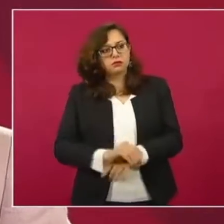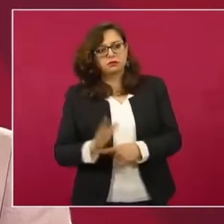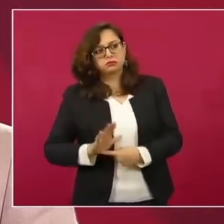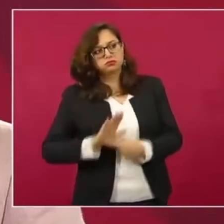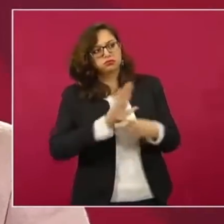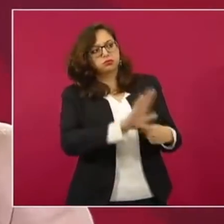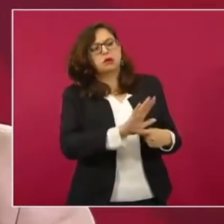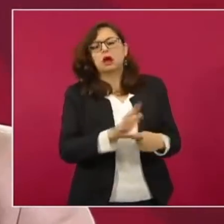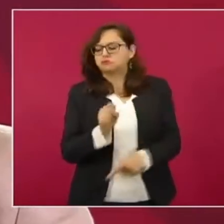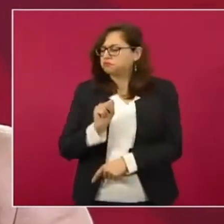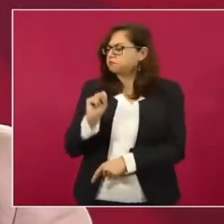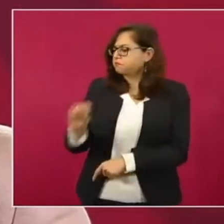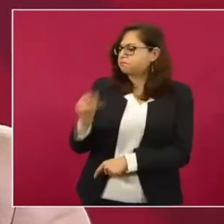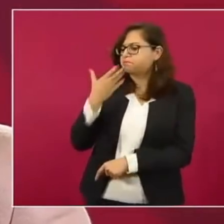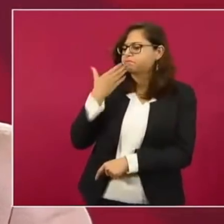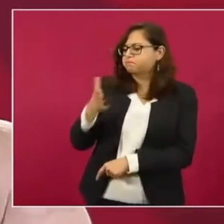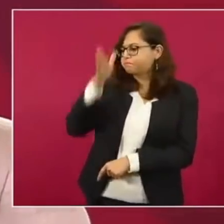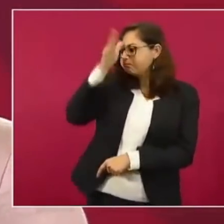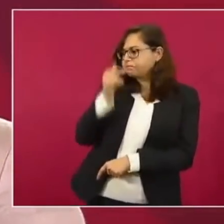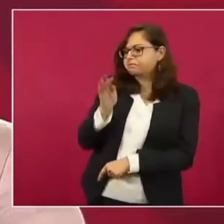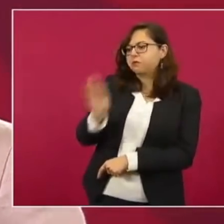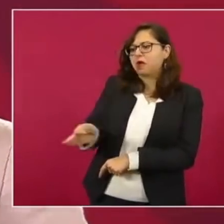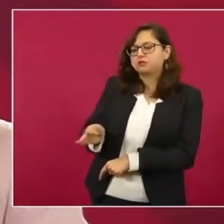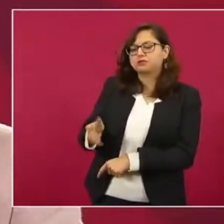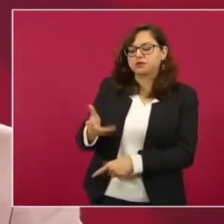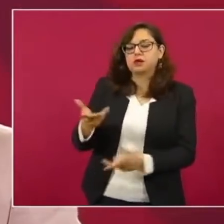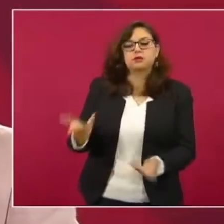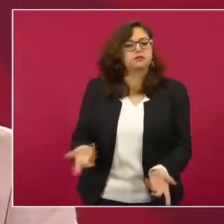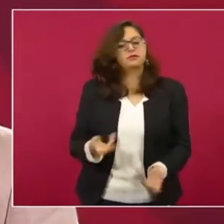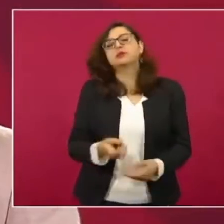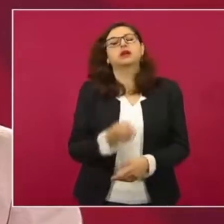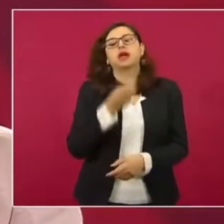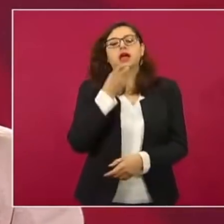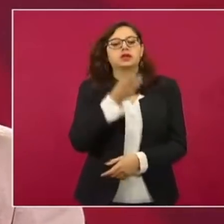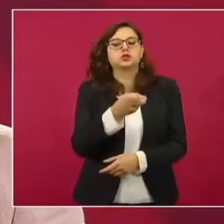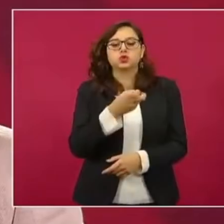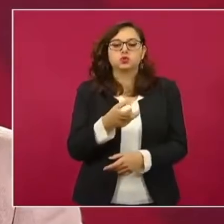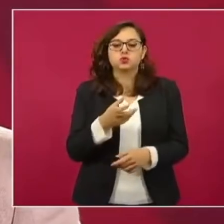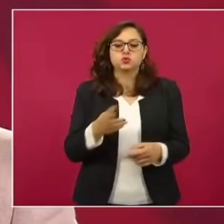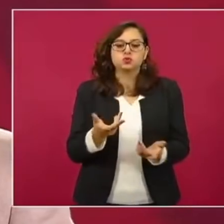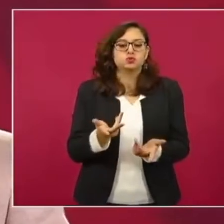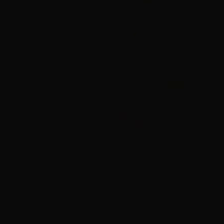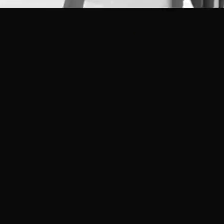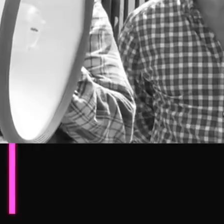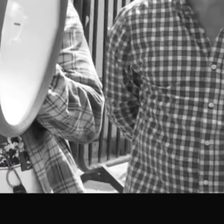que por ende los efectos legales son idénticos a los de...